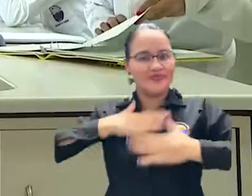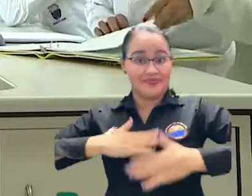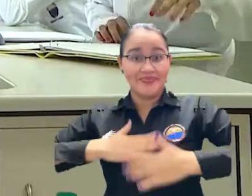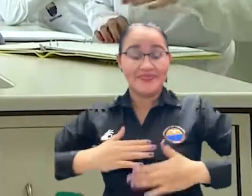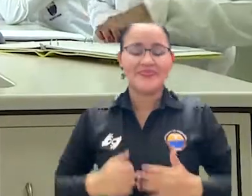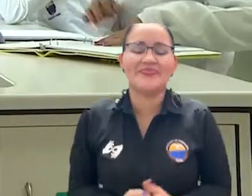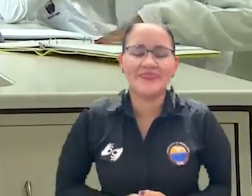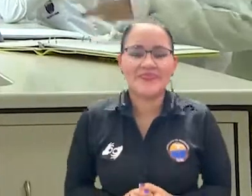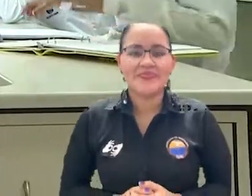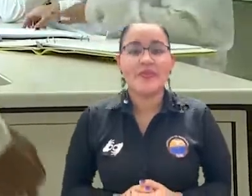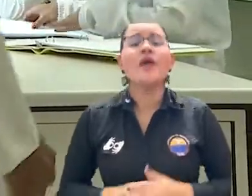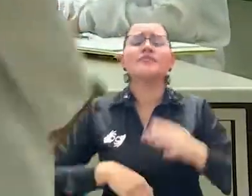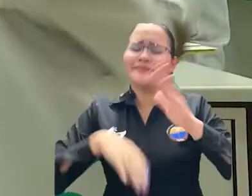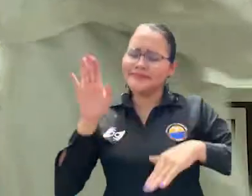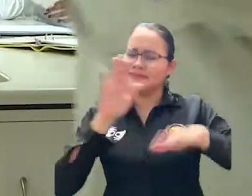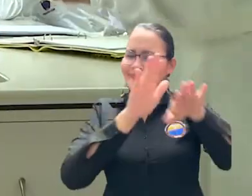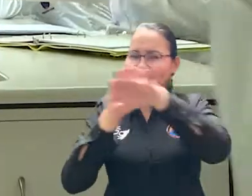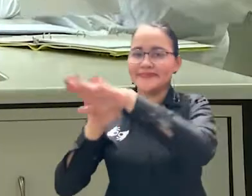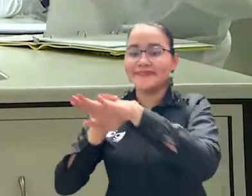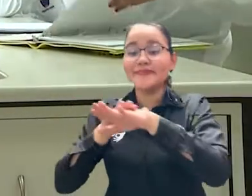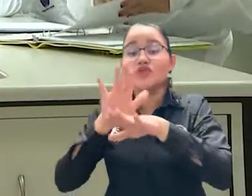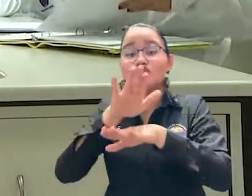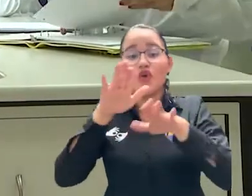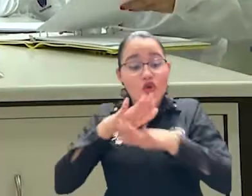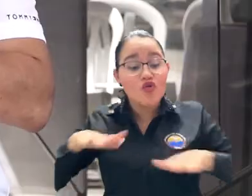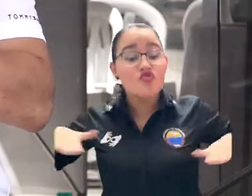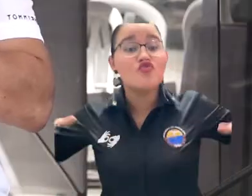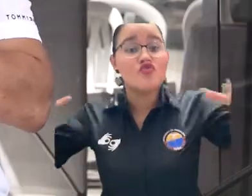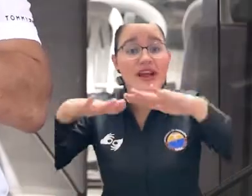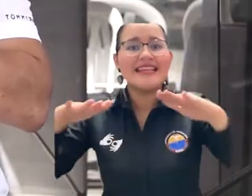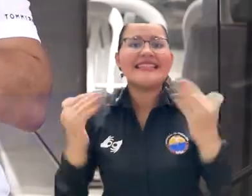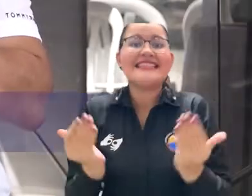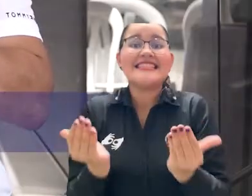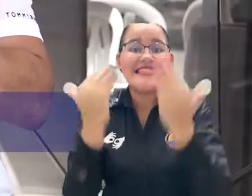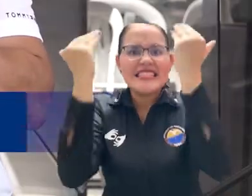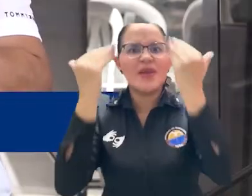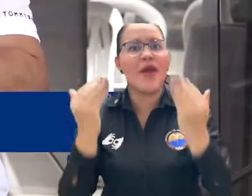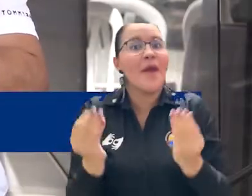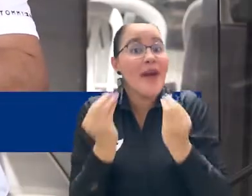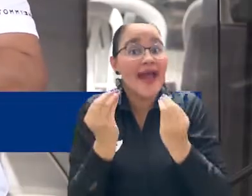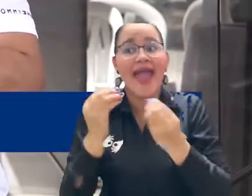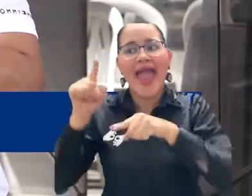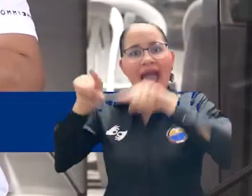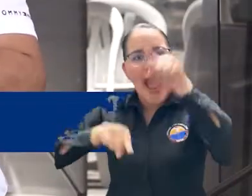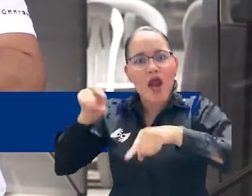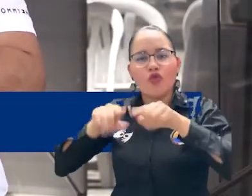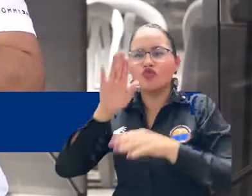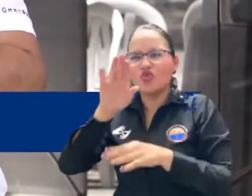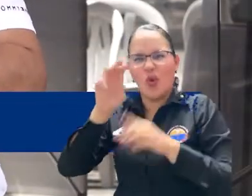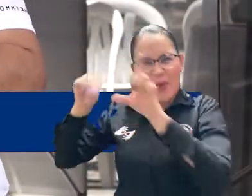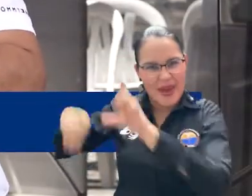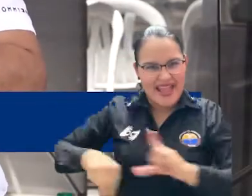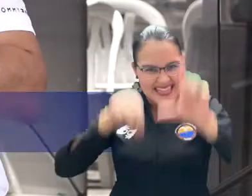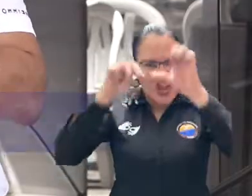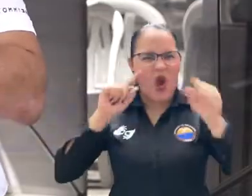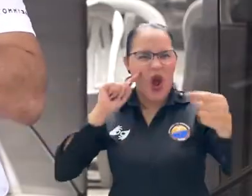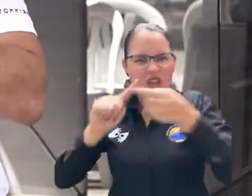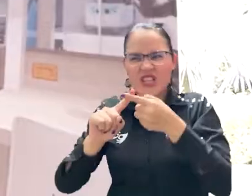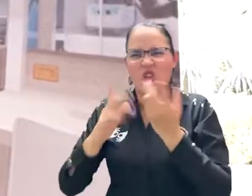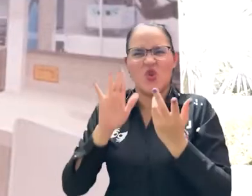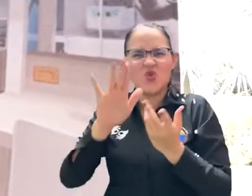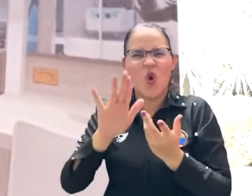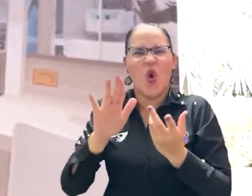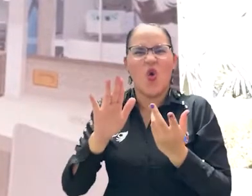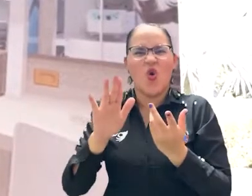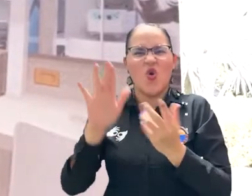Toda la infraestructura académica también servirá para que la gente de la maestría en epidemiología, que ya está para terminar, pueda empezar a desarrollar proyectos de